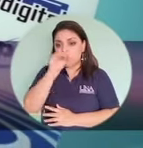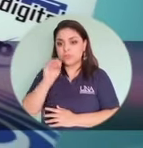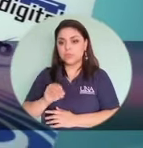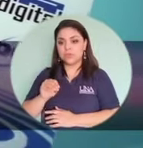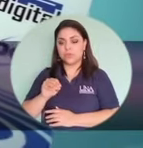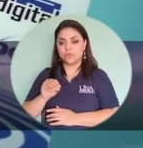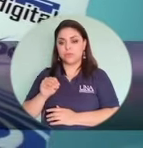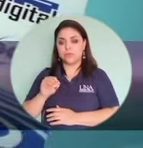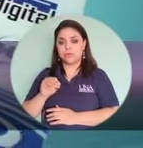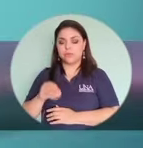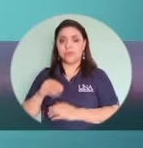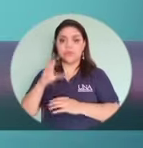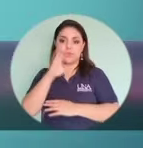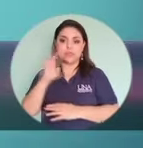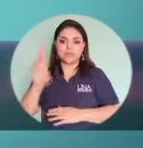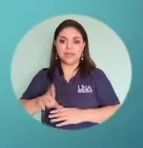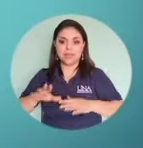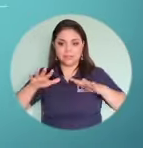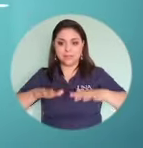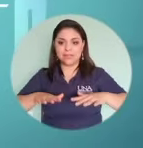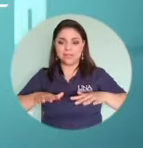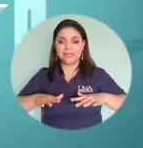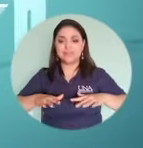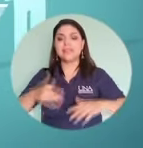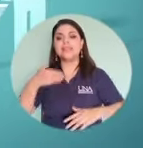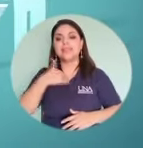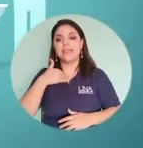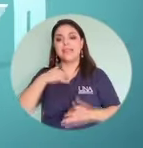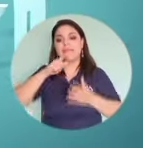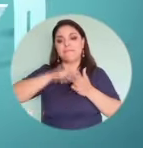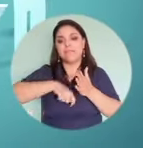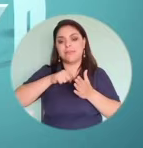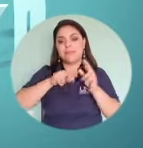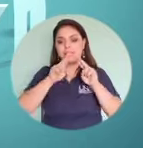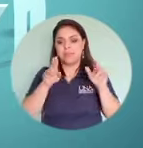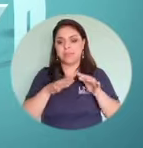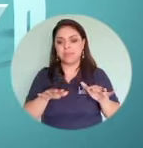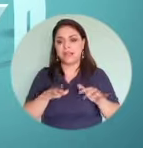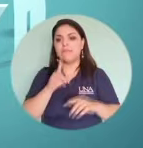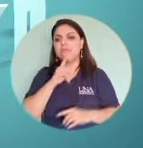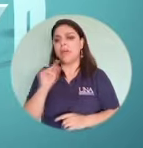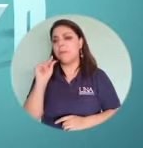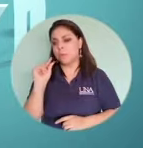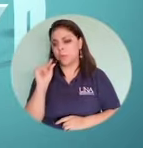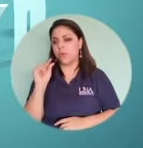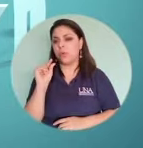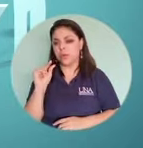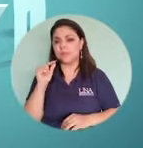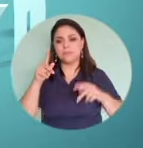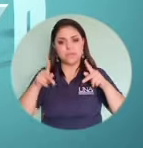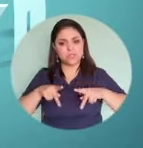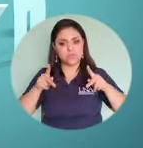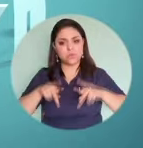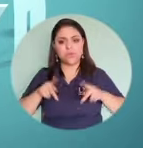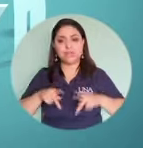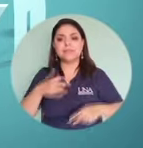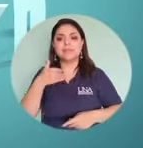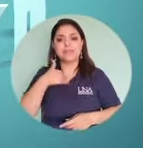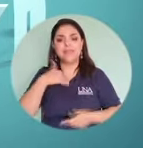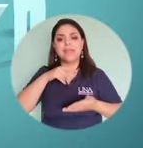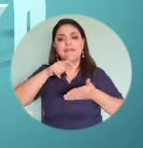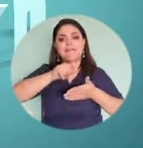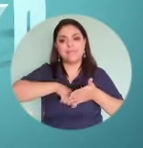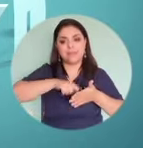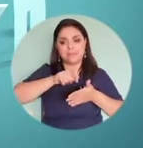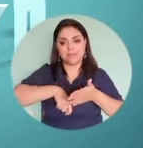nacional tiene firma digital. Entonces, la cantidad de usuarios todavía del sistema de firma digital es bastante bajo, se requiere todavía una